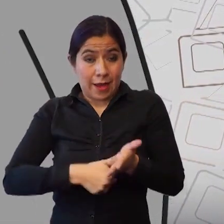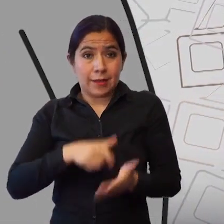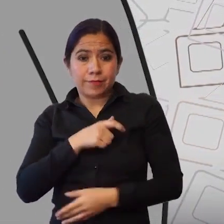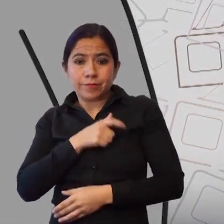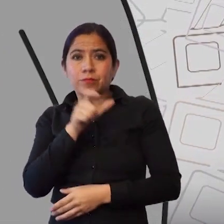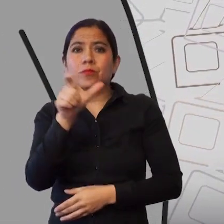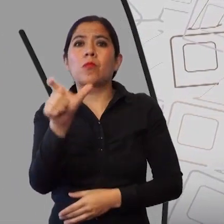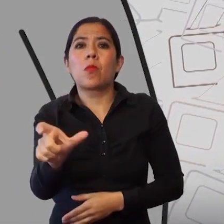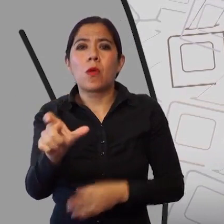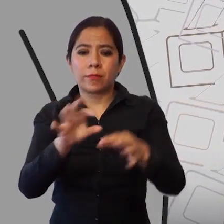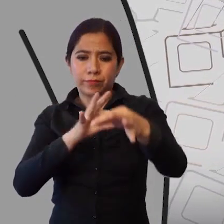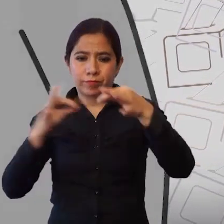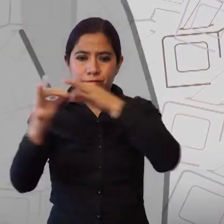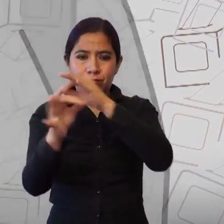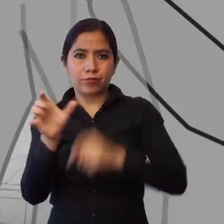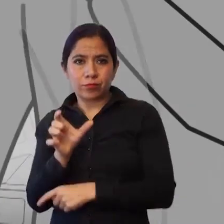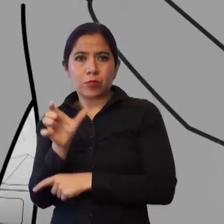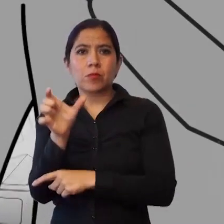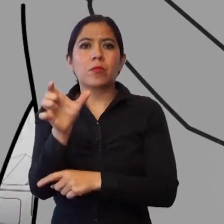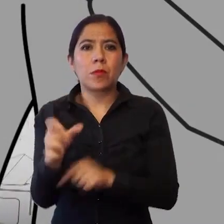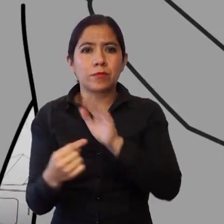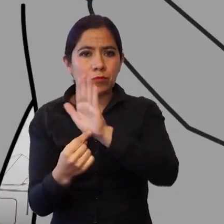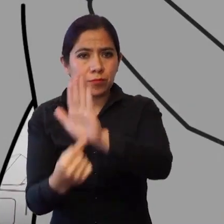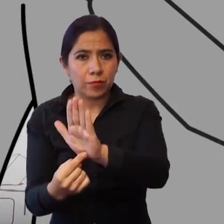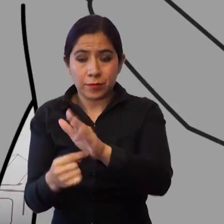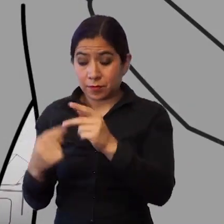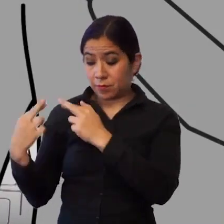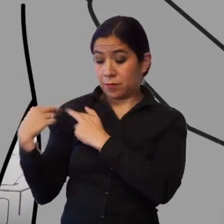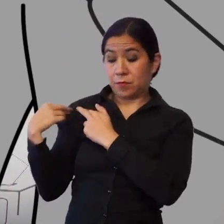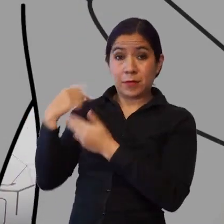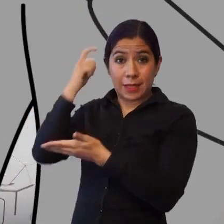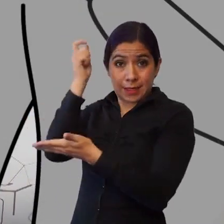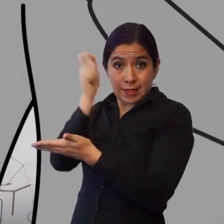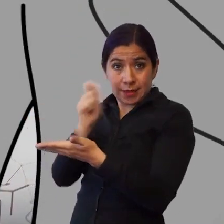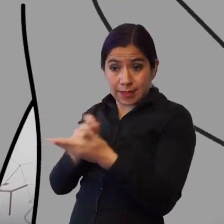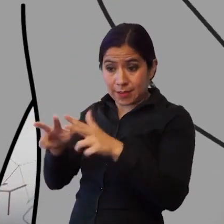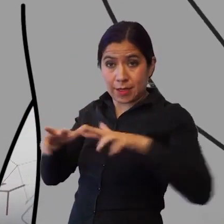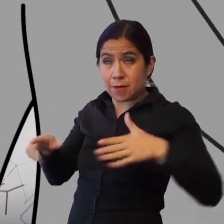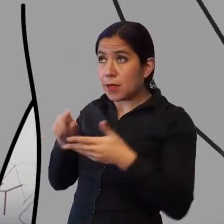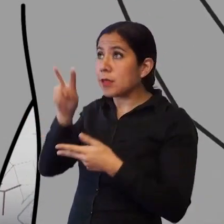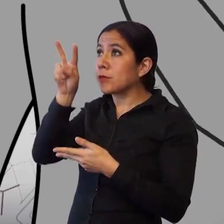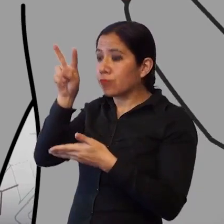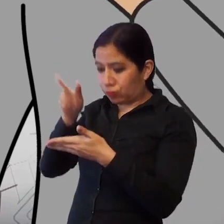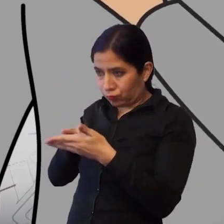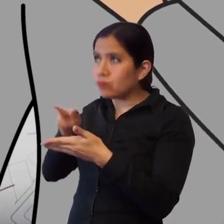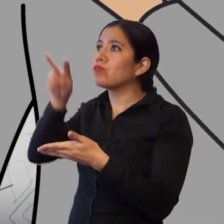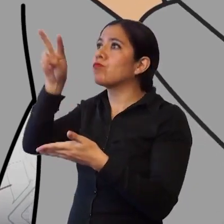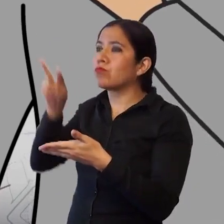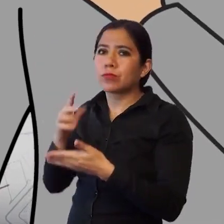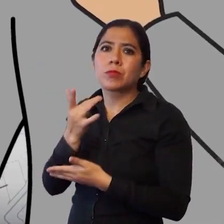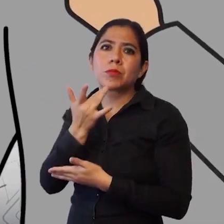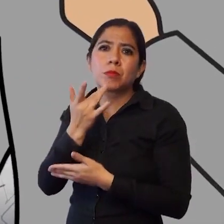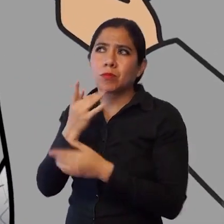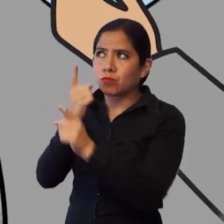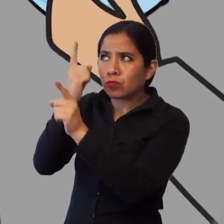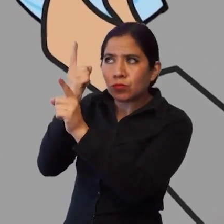de su cédula de identidad al secretario de la mesa de sufragio. El secretario verificará la pertenencia de